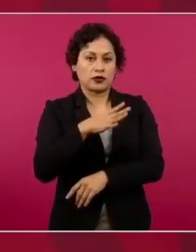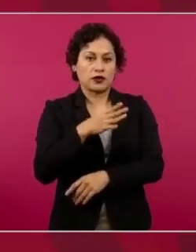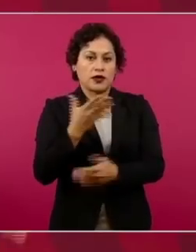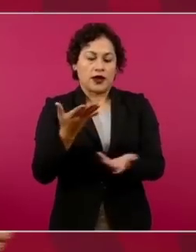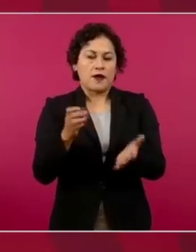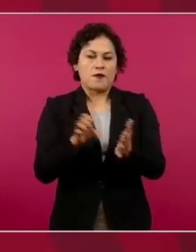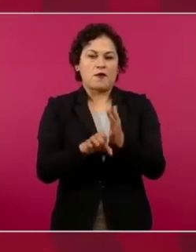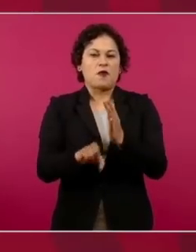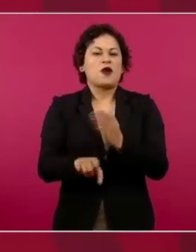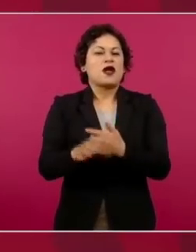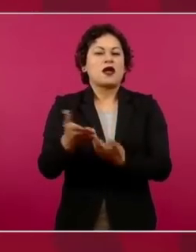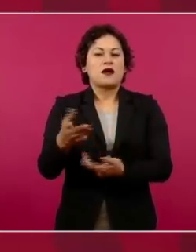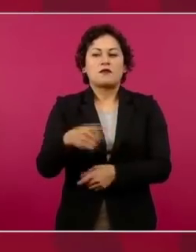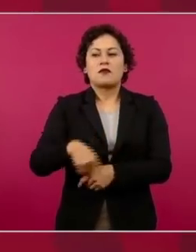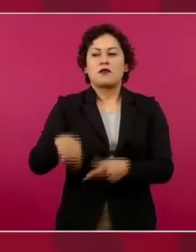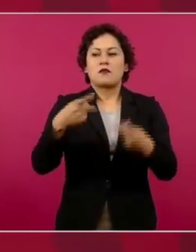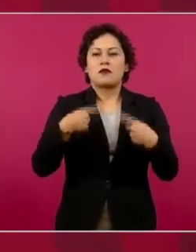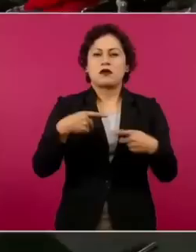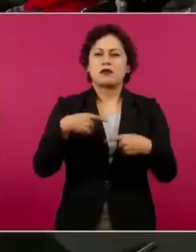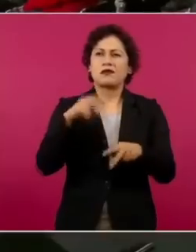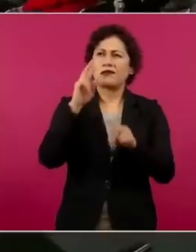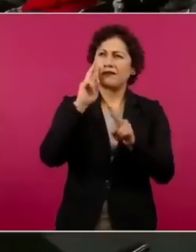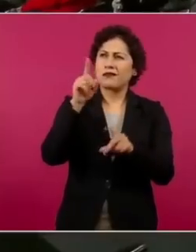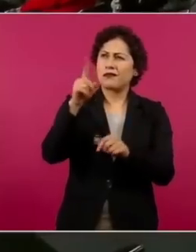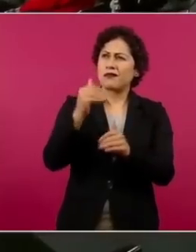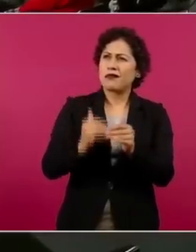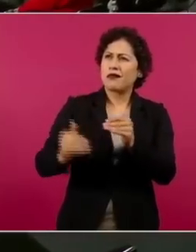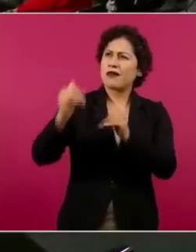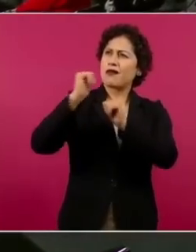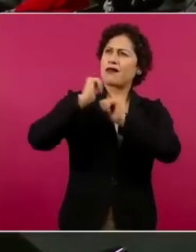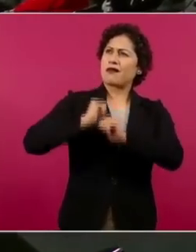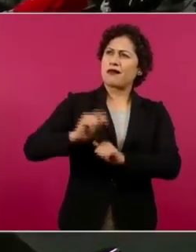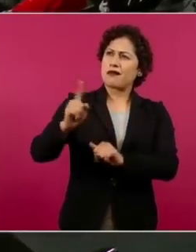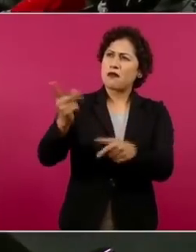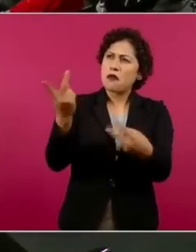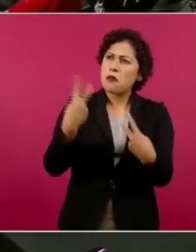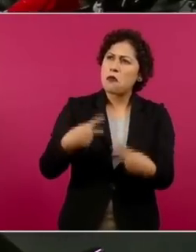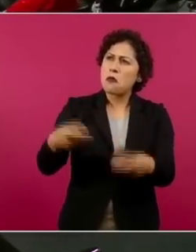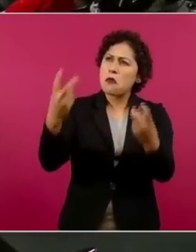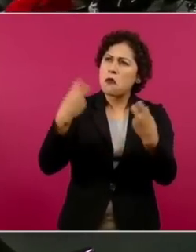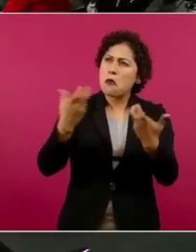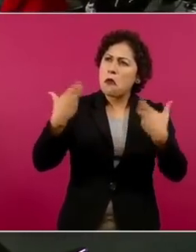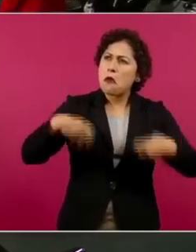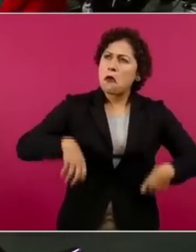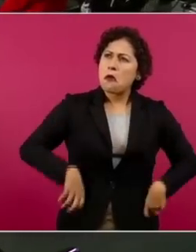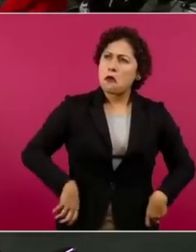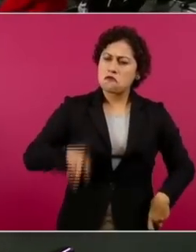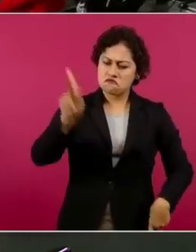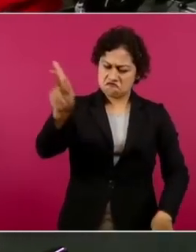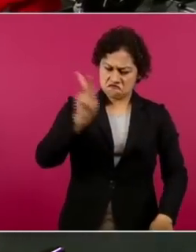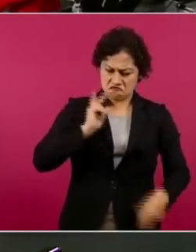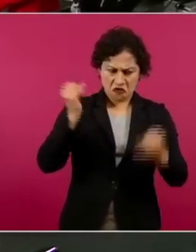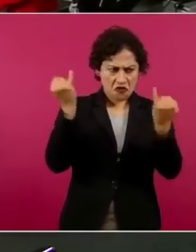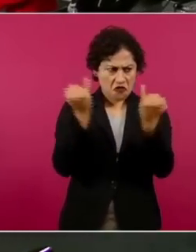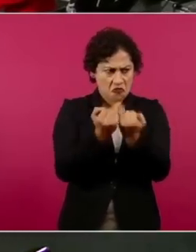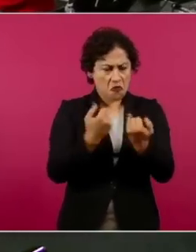eso era un poco lo del huachicol, ¿por qué no voy yo a robar si roban los de arriba?